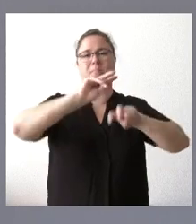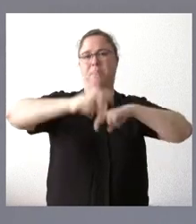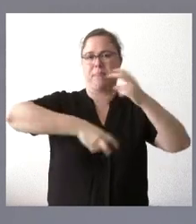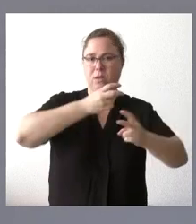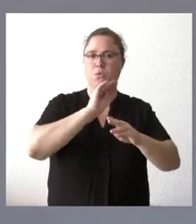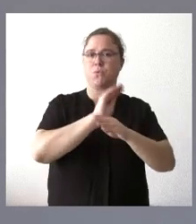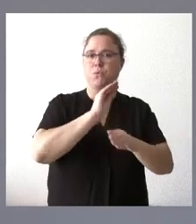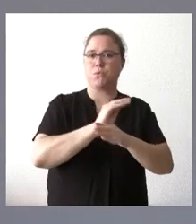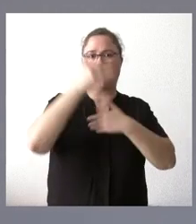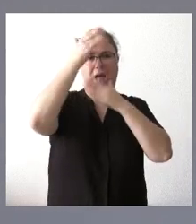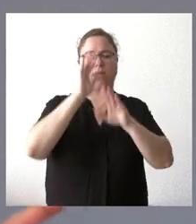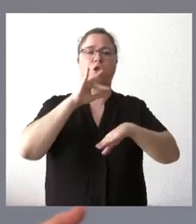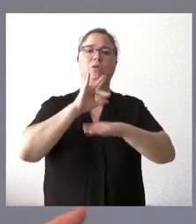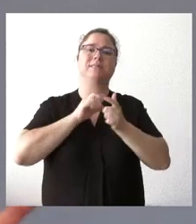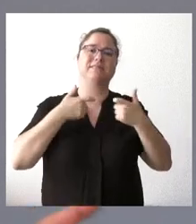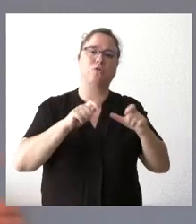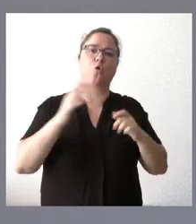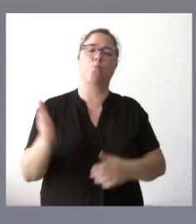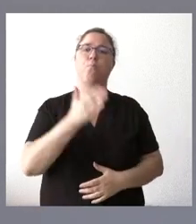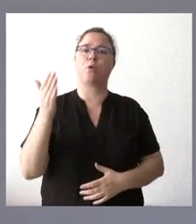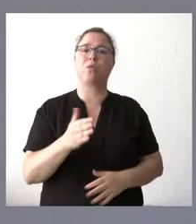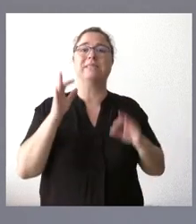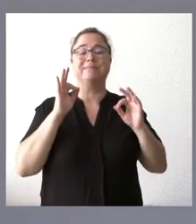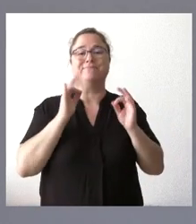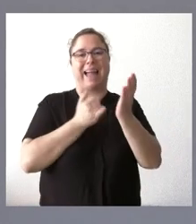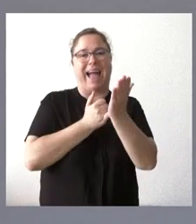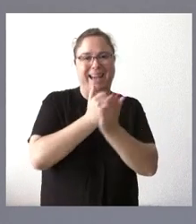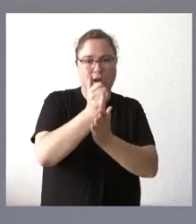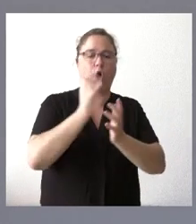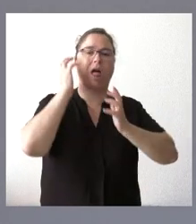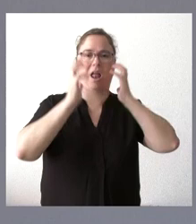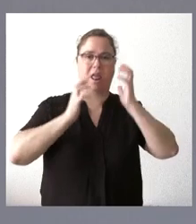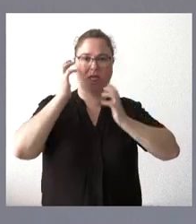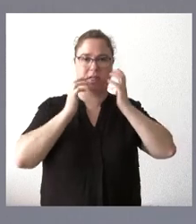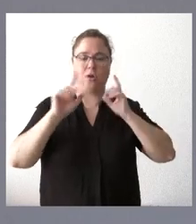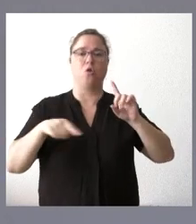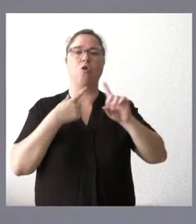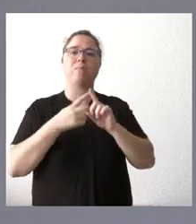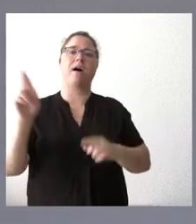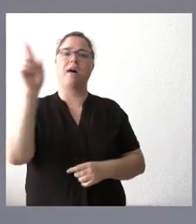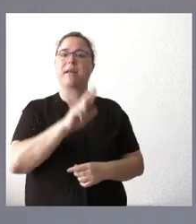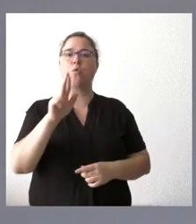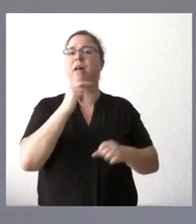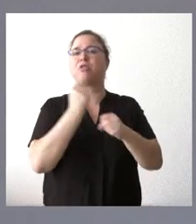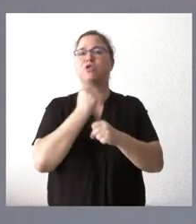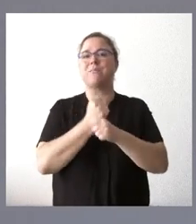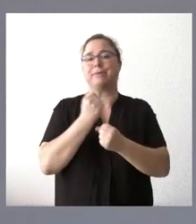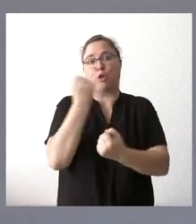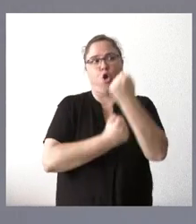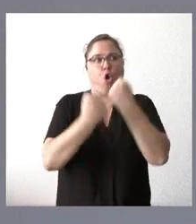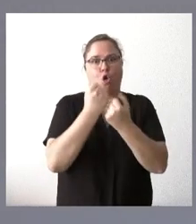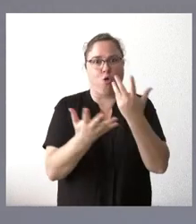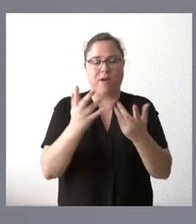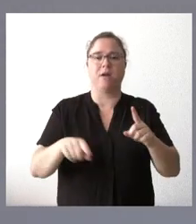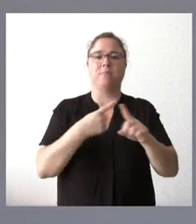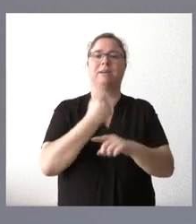atención a los sectores productivos, especialmente la agrícola y el ganadero, de recuperación de la actividad económica y de apoyo